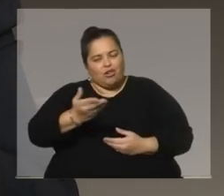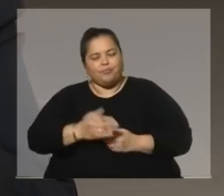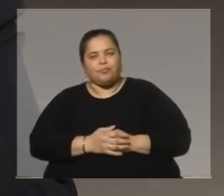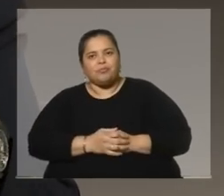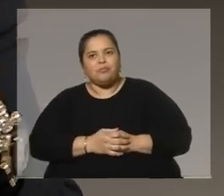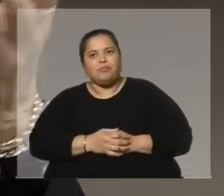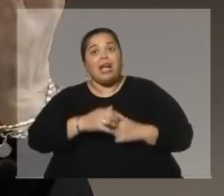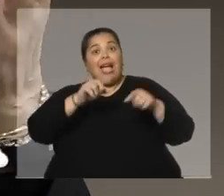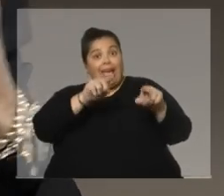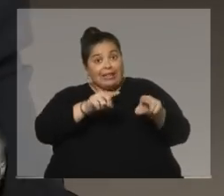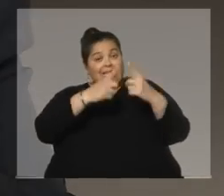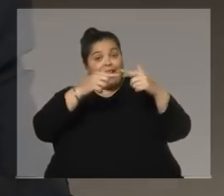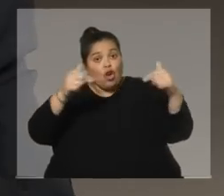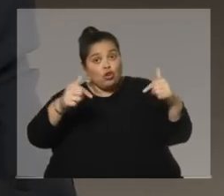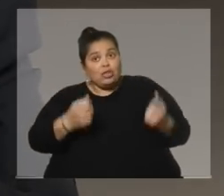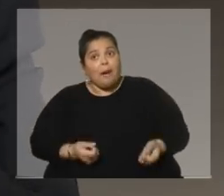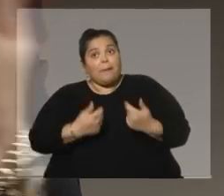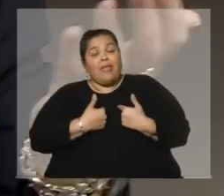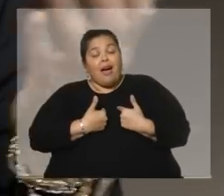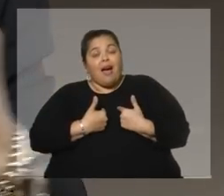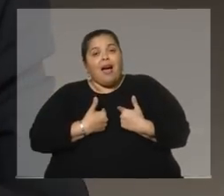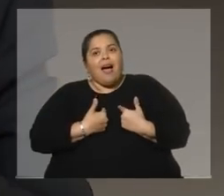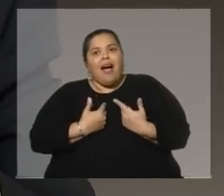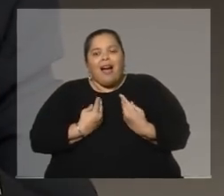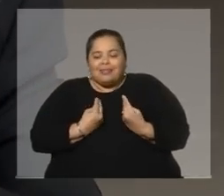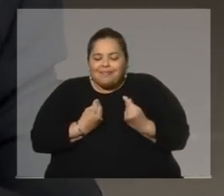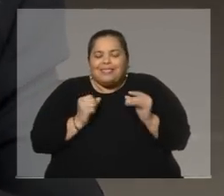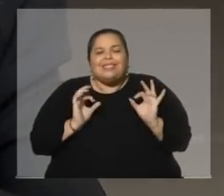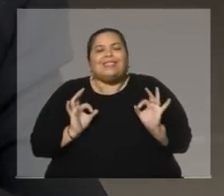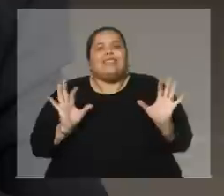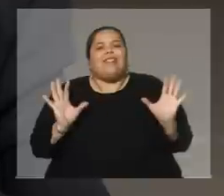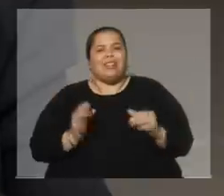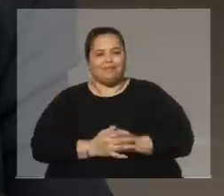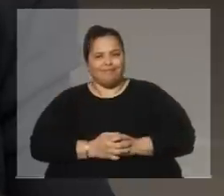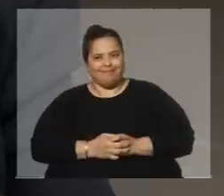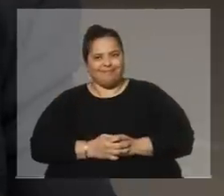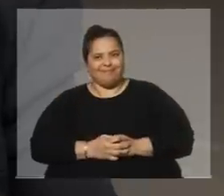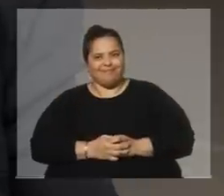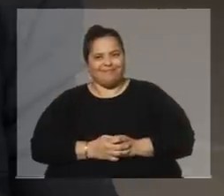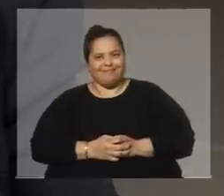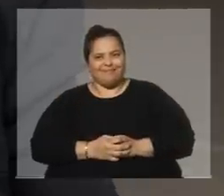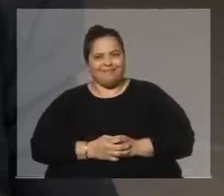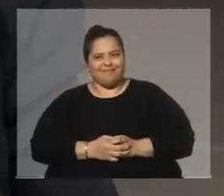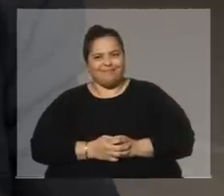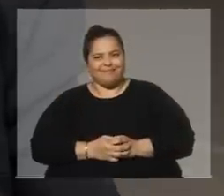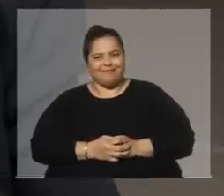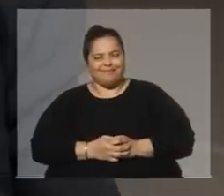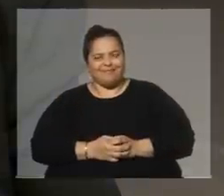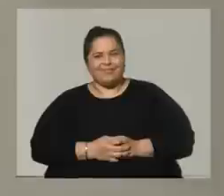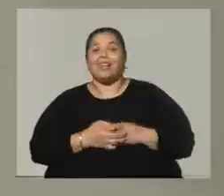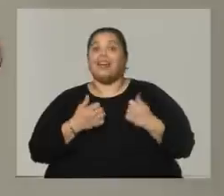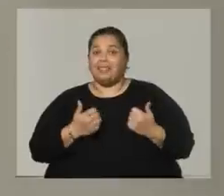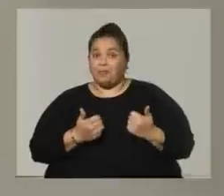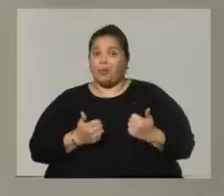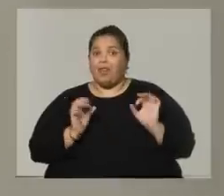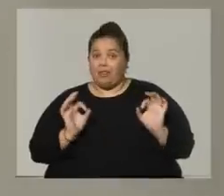A mí todo ese tipo de cosas me... Sensibiliza. Bien. No está mal. Está muy bien.